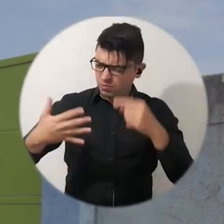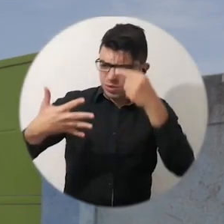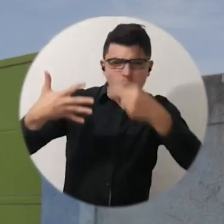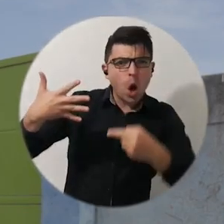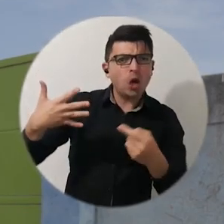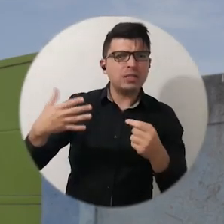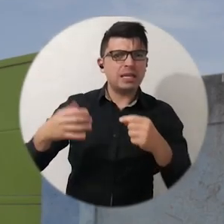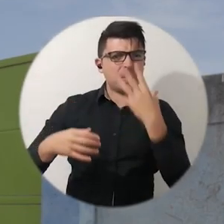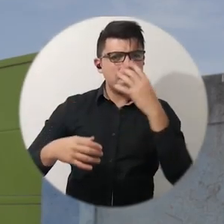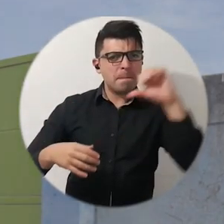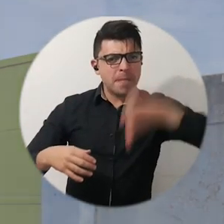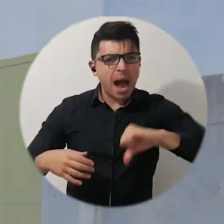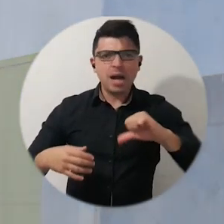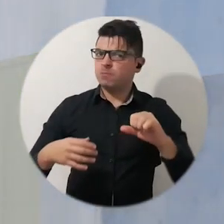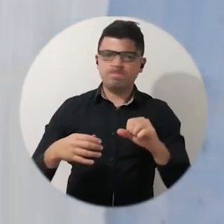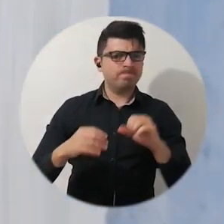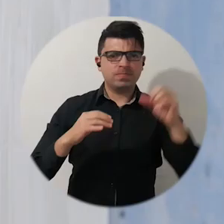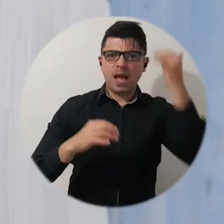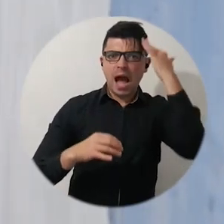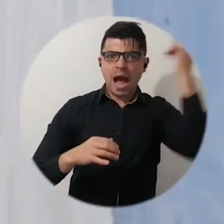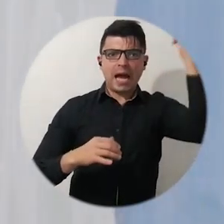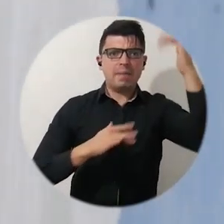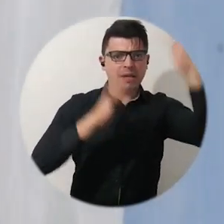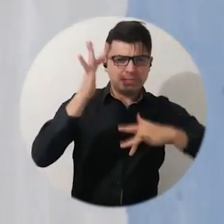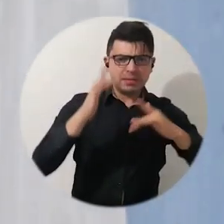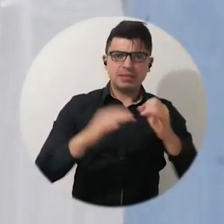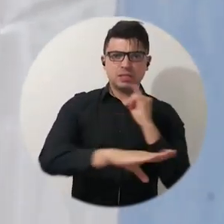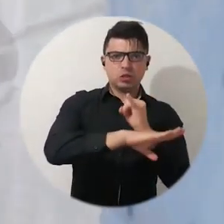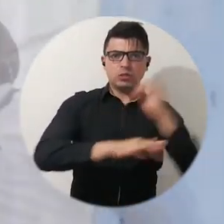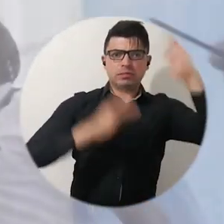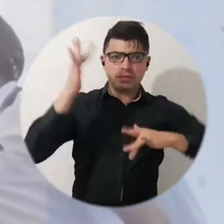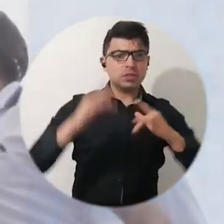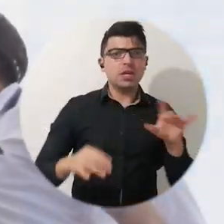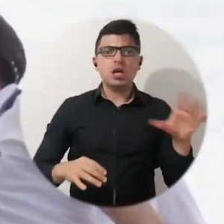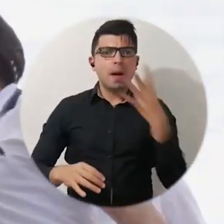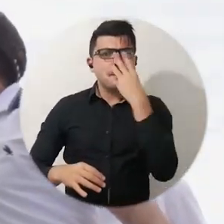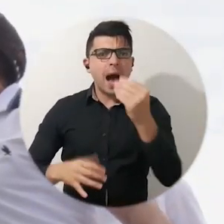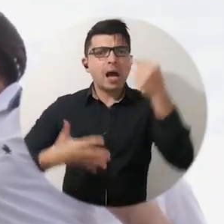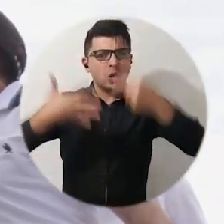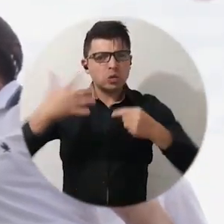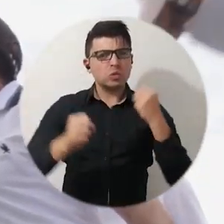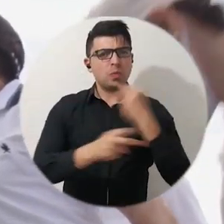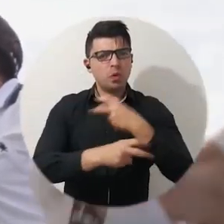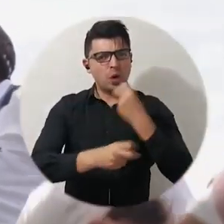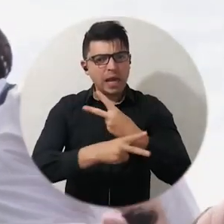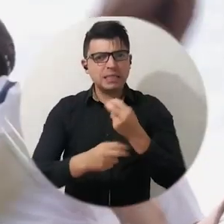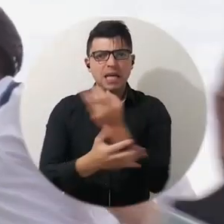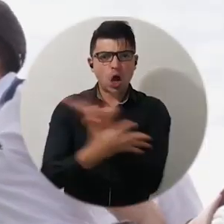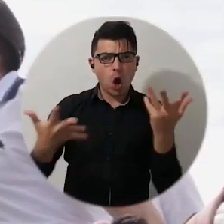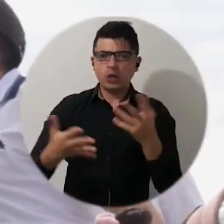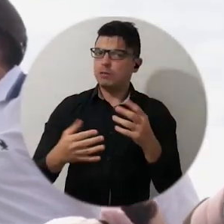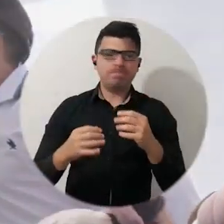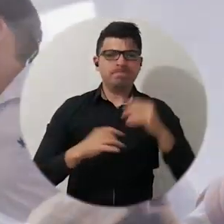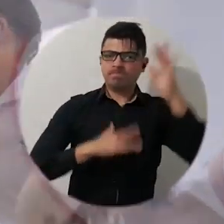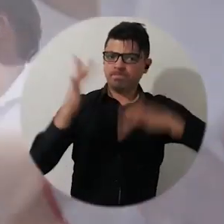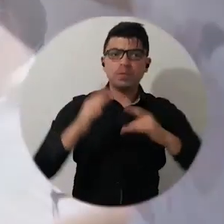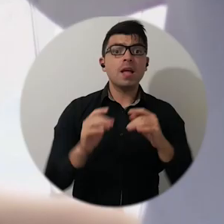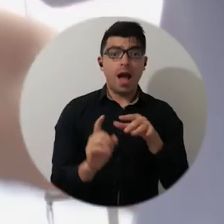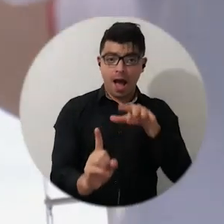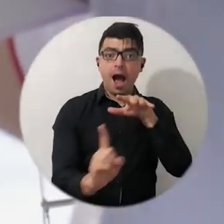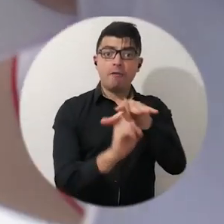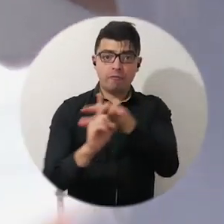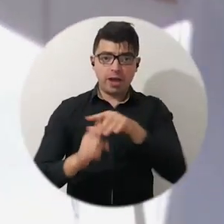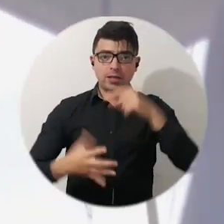van en contra de la academia, van en contra de la institucionalidad, todo acto de violencia, todo acto de vandalismo porque consideramos que esto